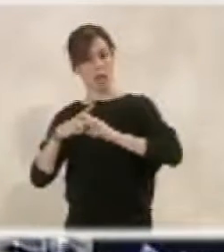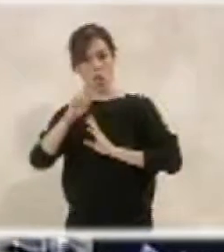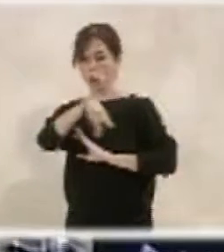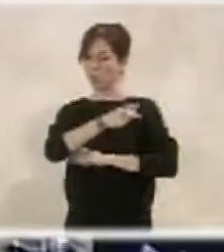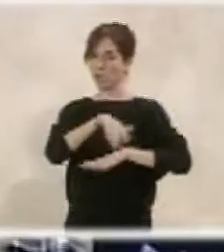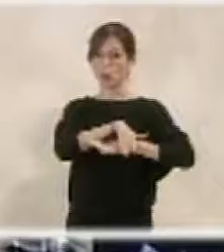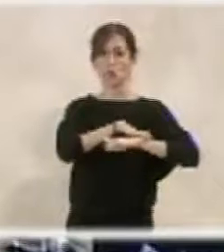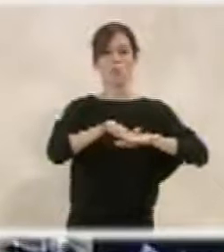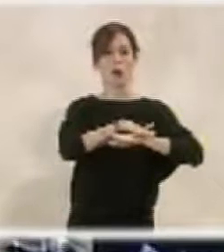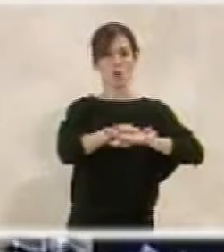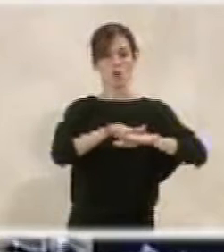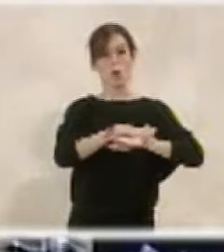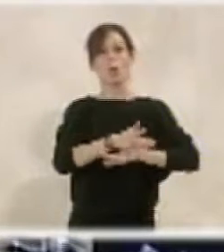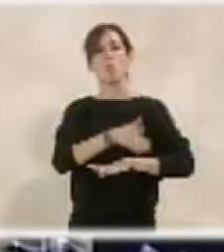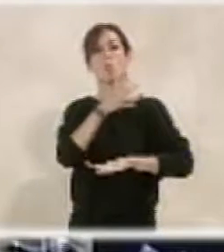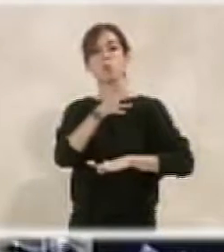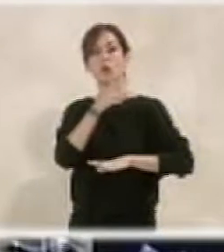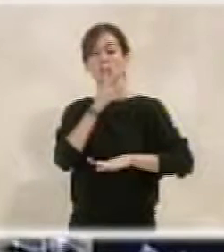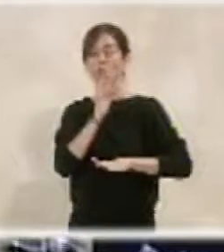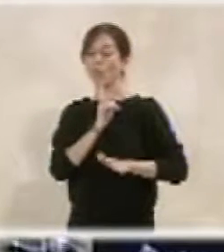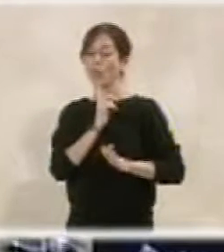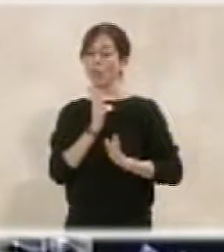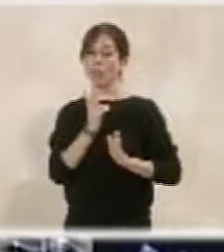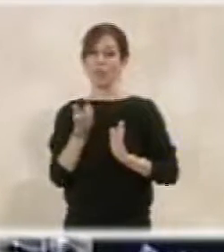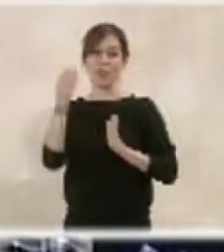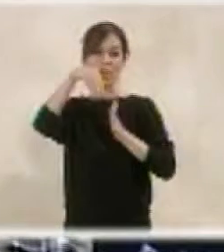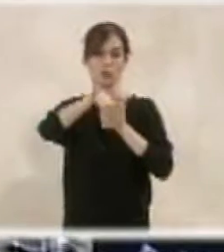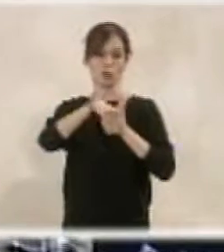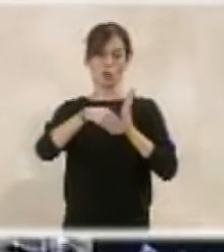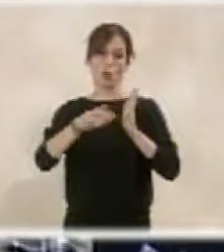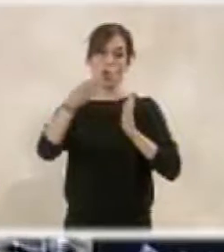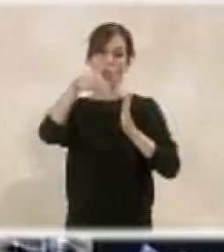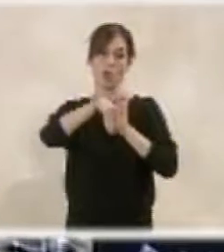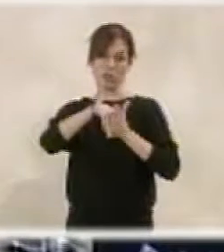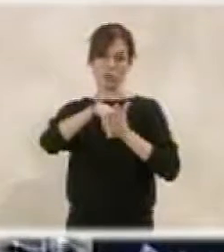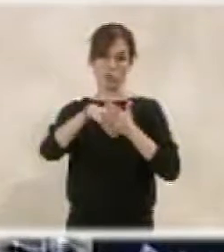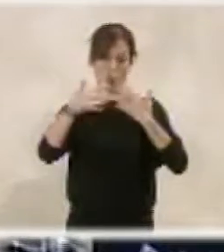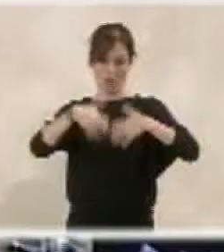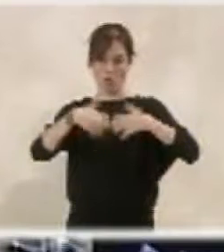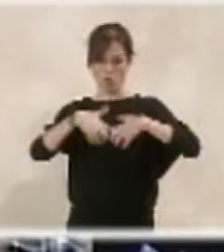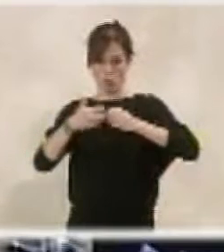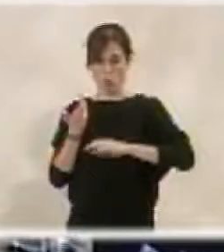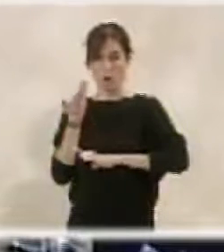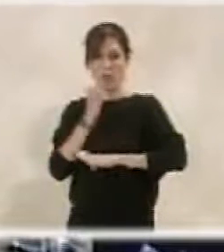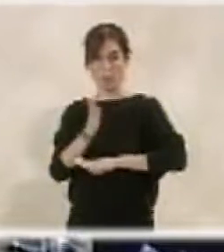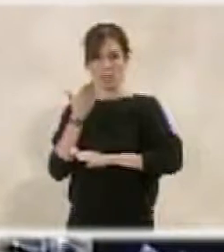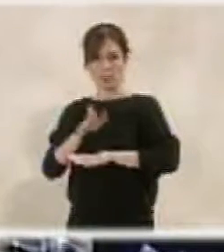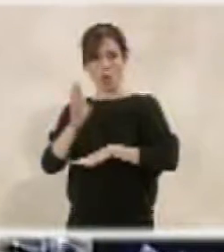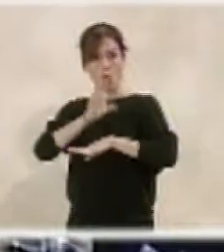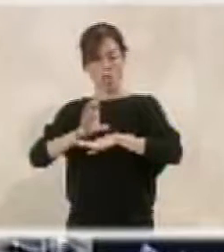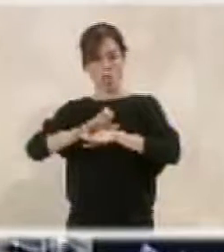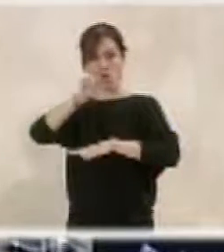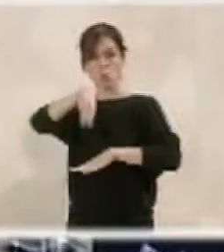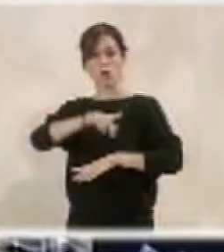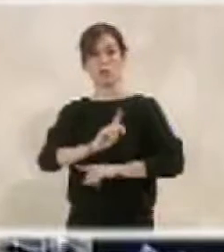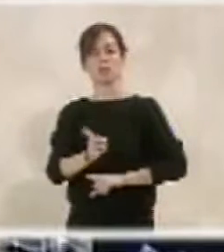la de Gobierno, y por ello no forma parte del núcleo de la función representativa del concejal